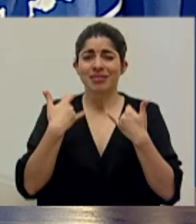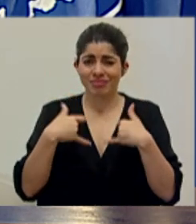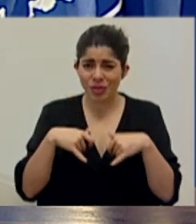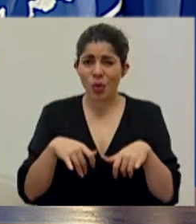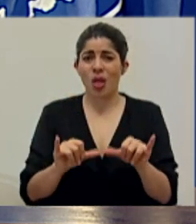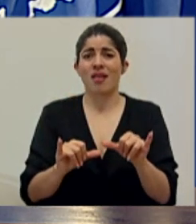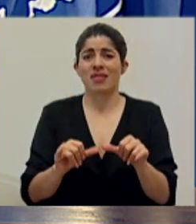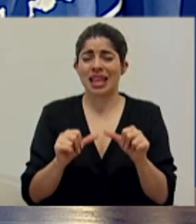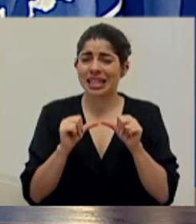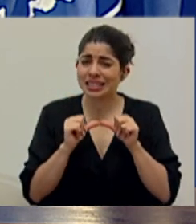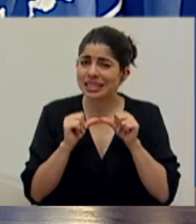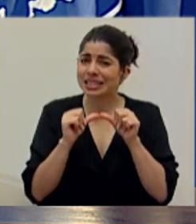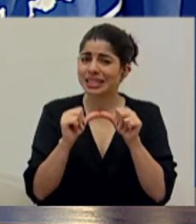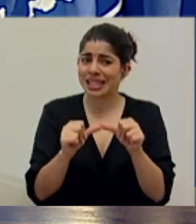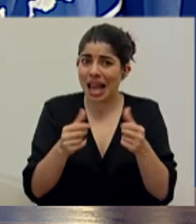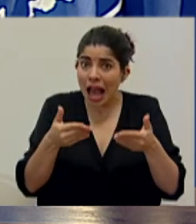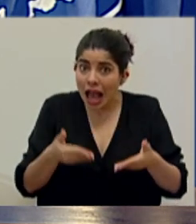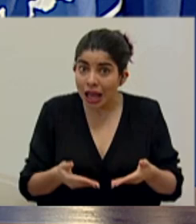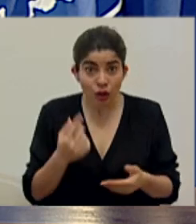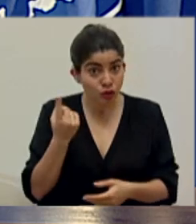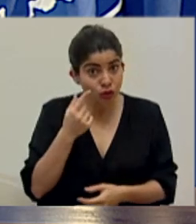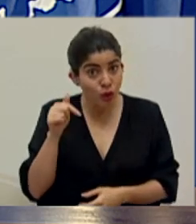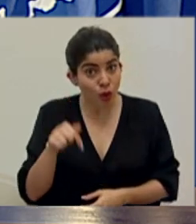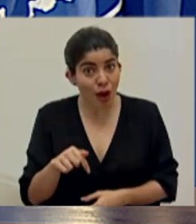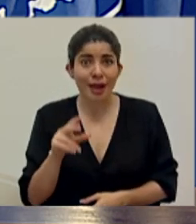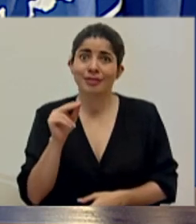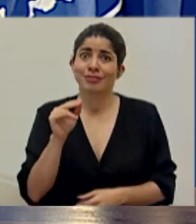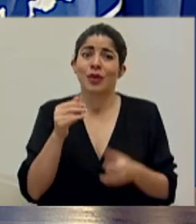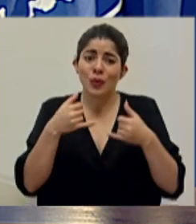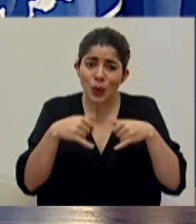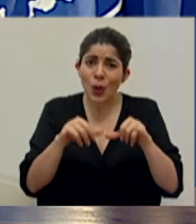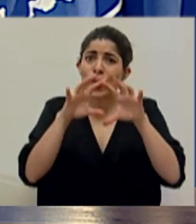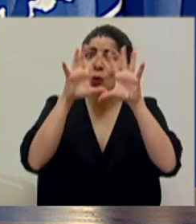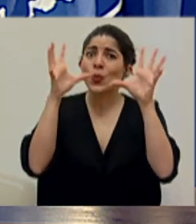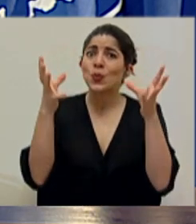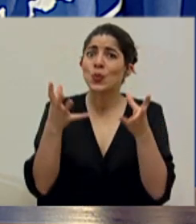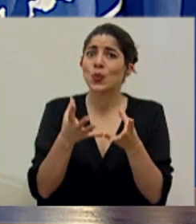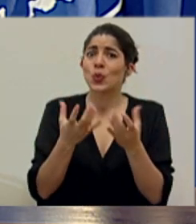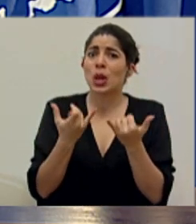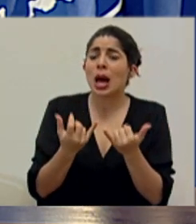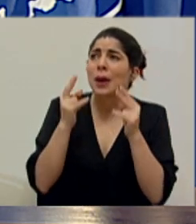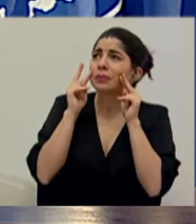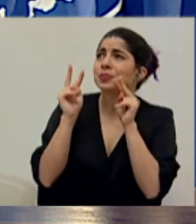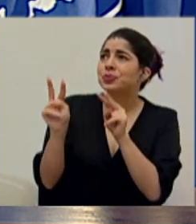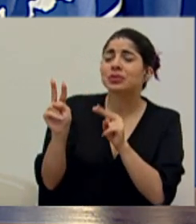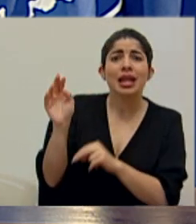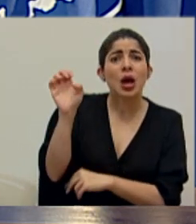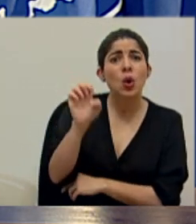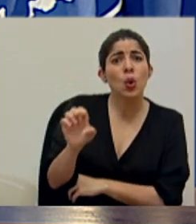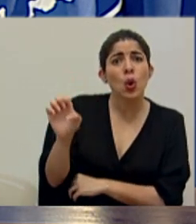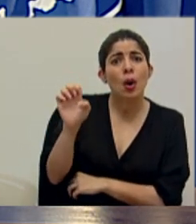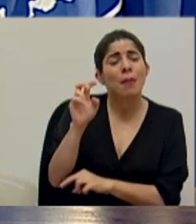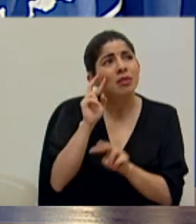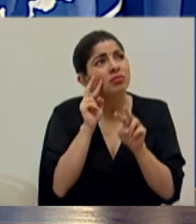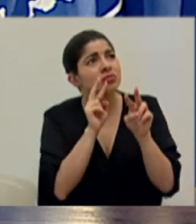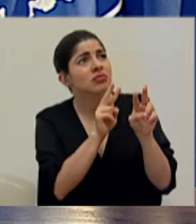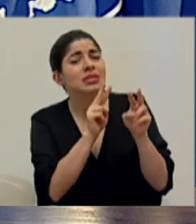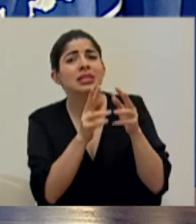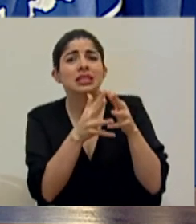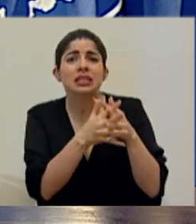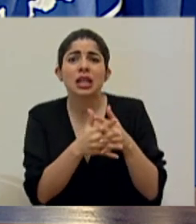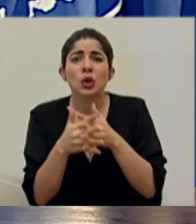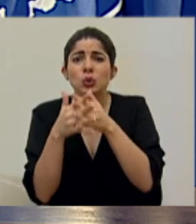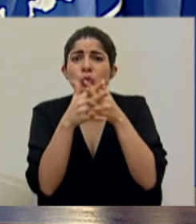y sigue vigente aquí y no solo sigue vigente aquí, sino que en el mundo. Estamos viendo cómo en Europa y cómo en Estados Unidos